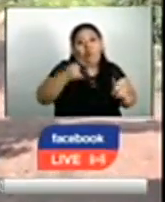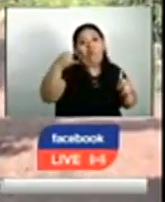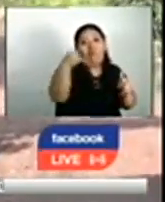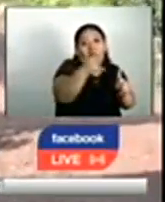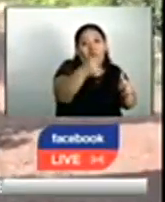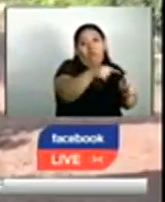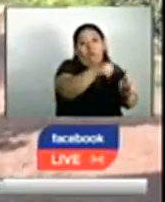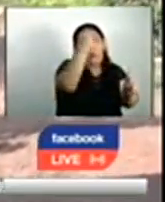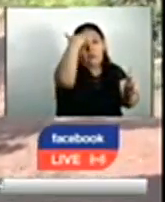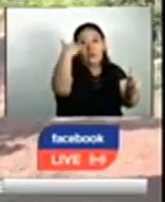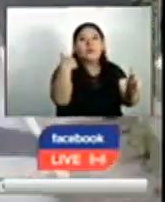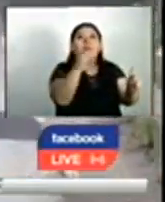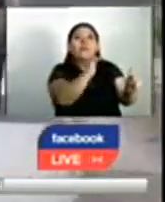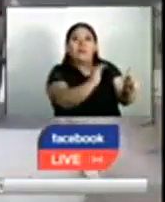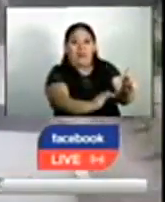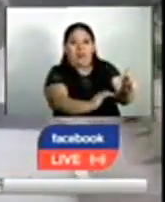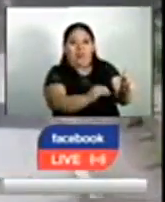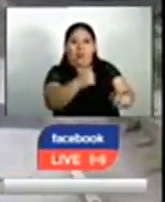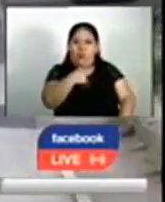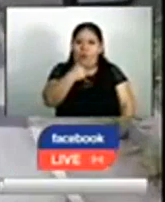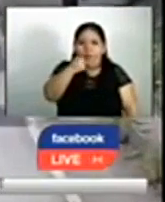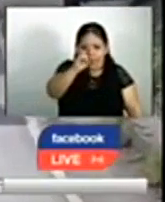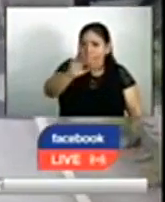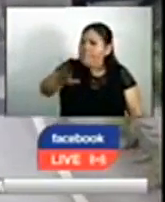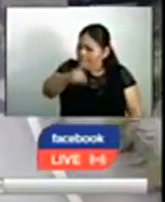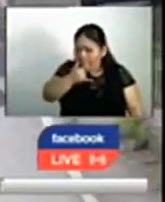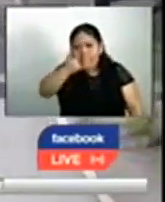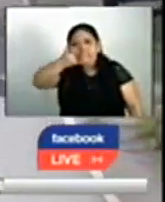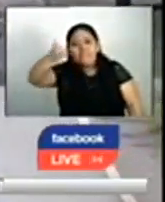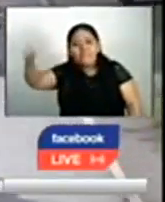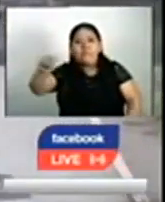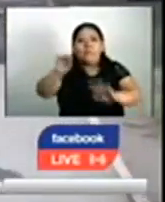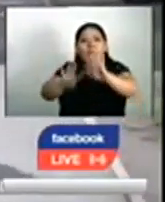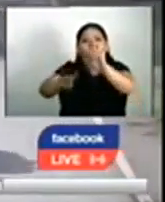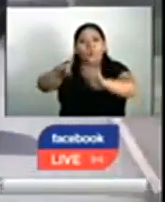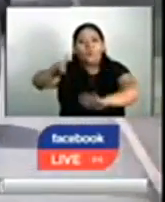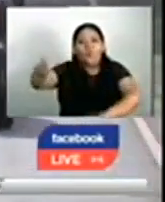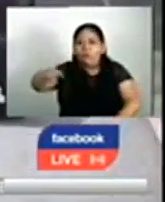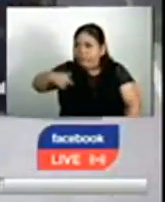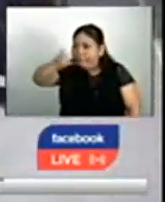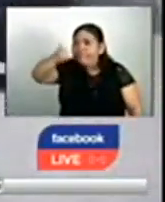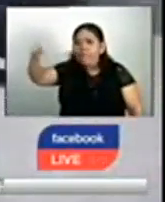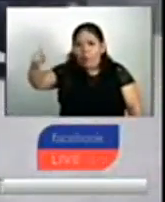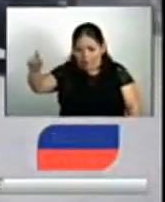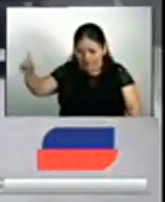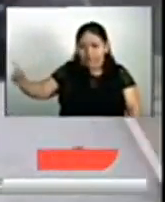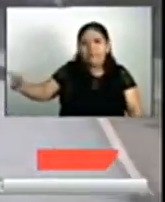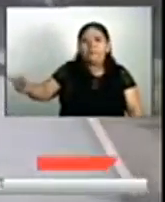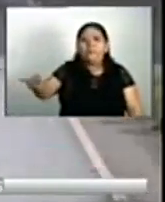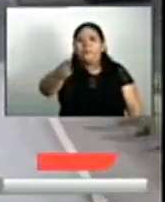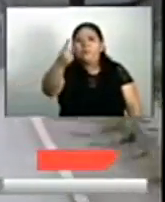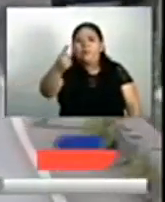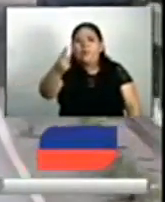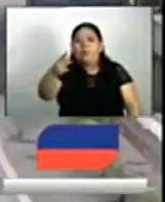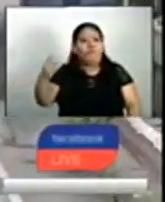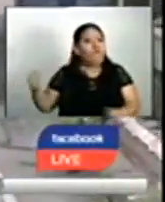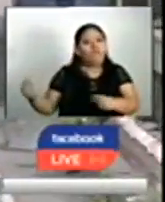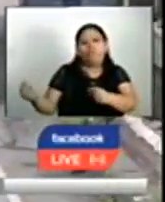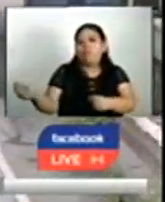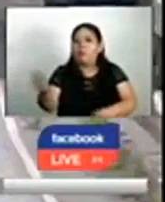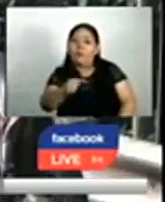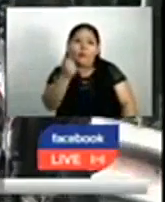menor. Fue cuando yo le dije hay que llamar al 911 para que se ponga en movimiento el